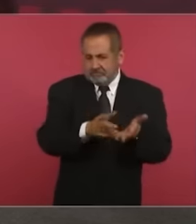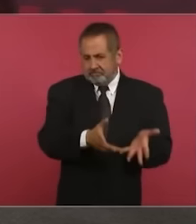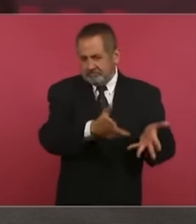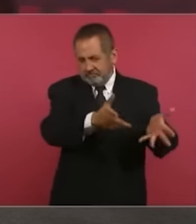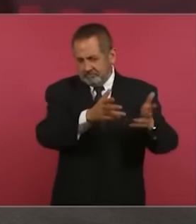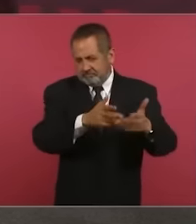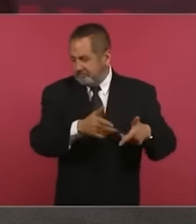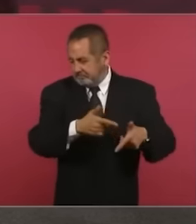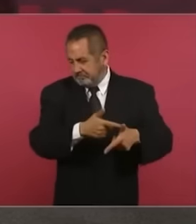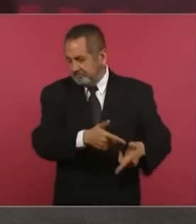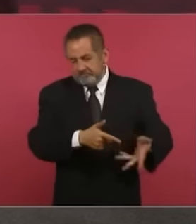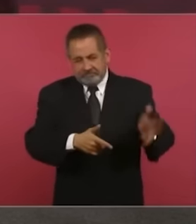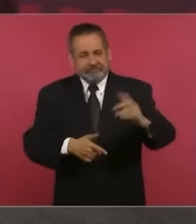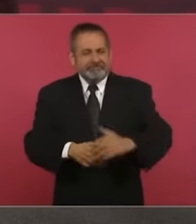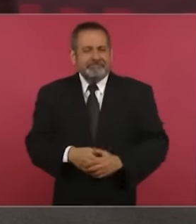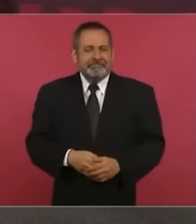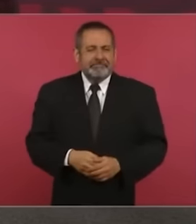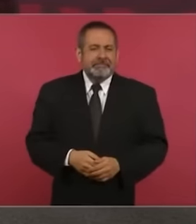este,